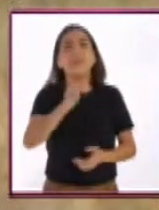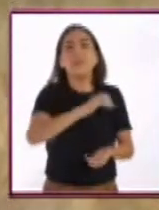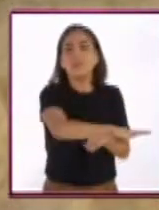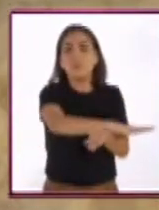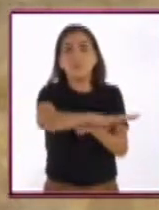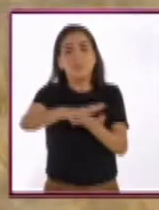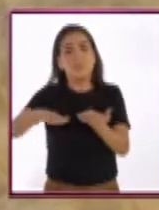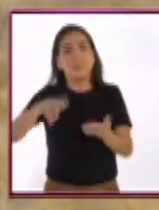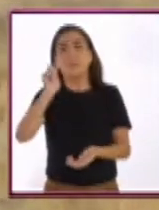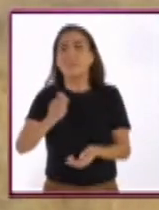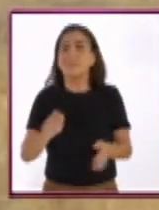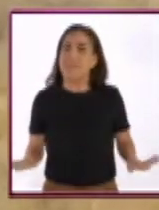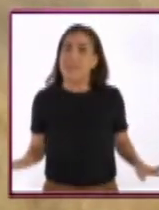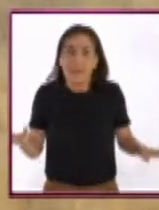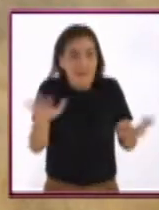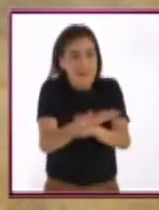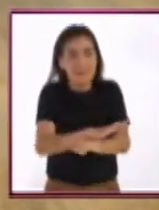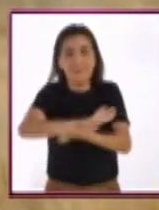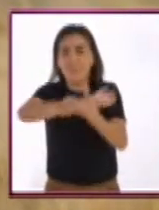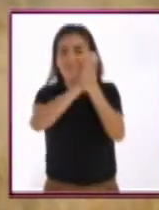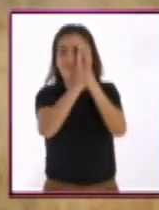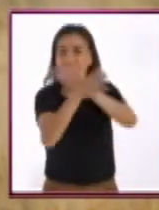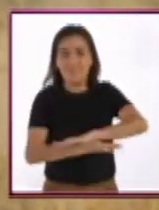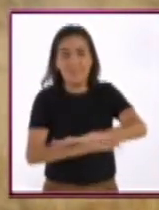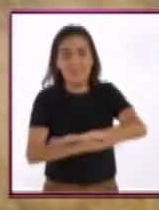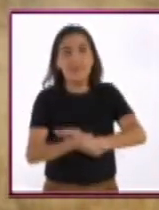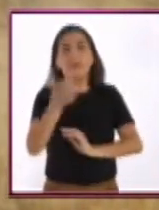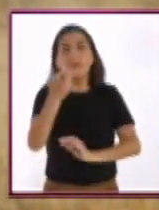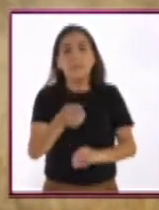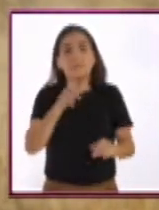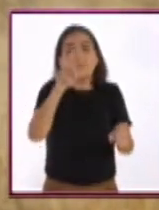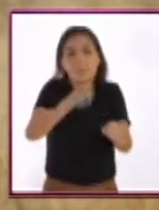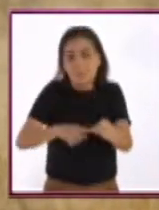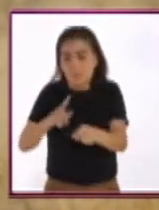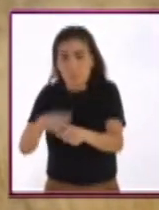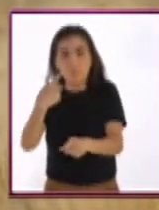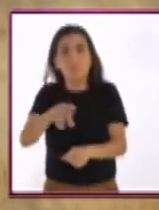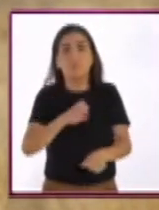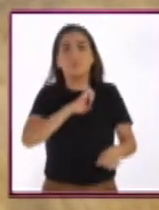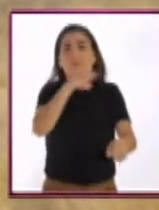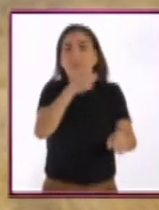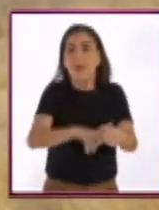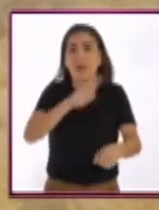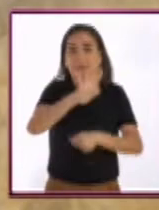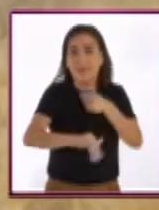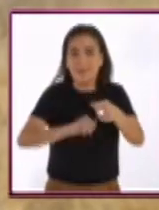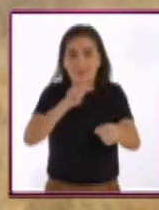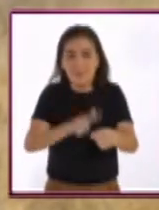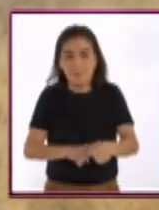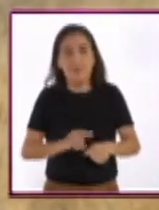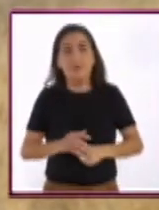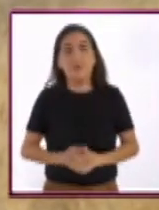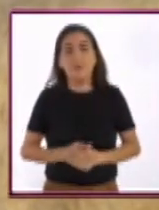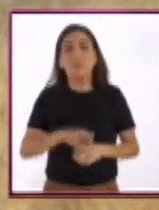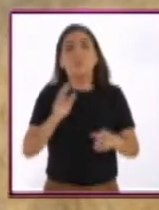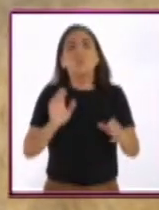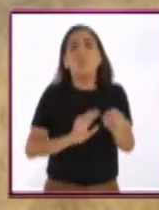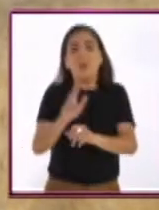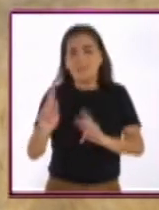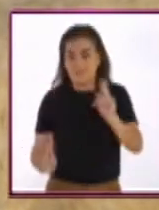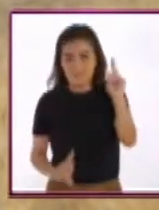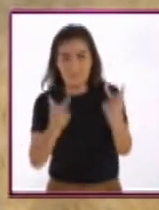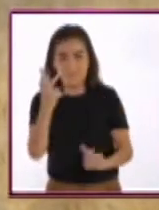aquí es un ambiente sumamente transformado, en el cual se han reemplazado muchas de las especies nativas por